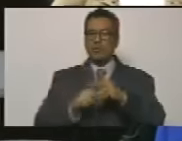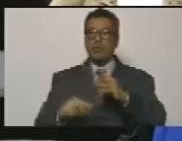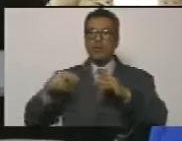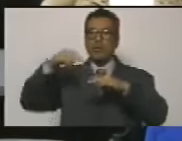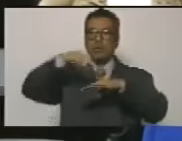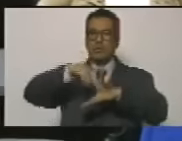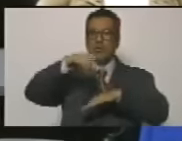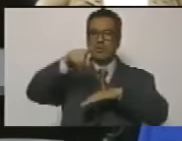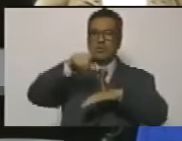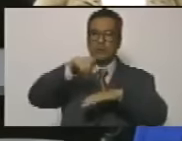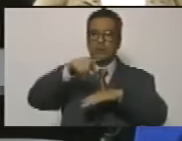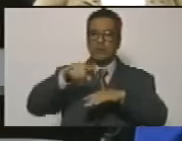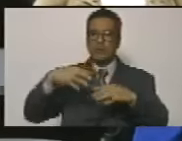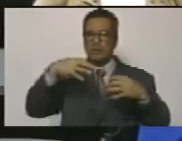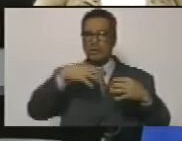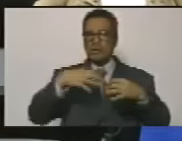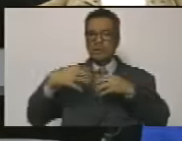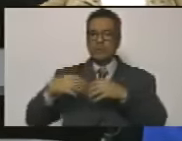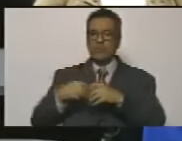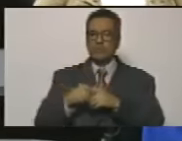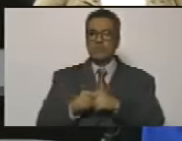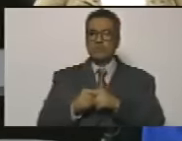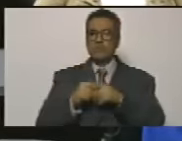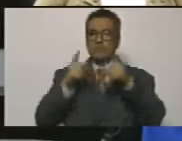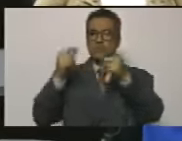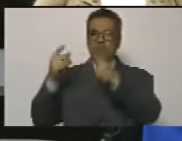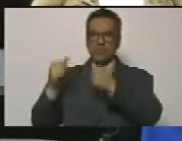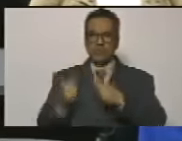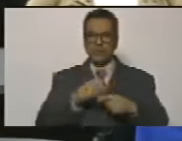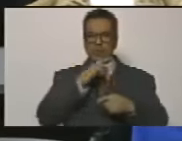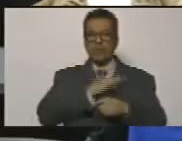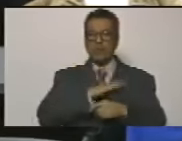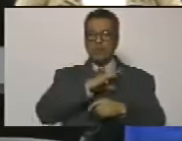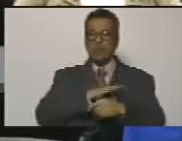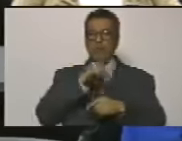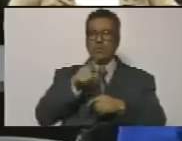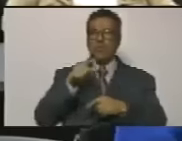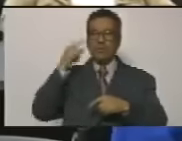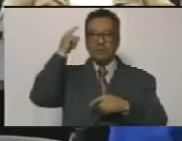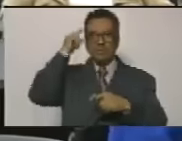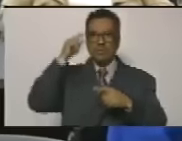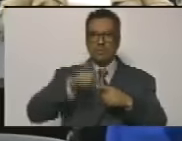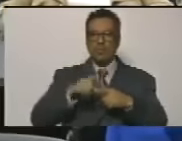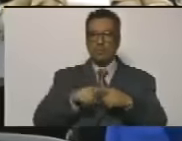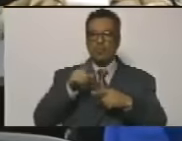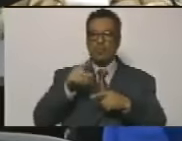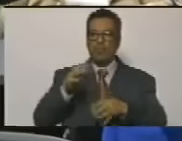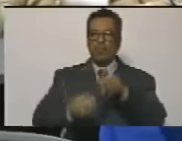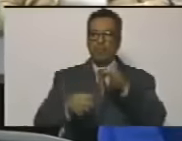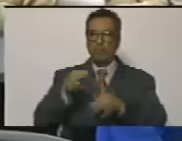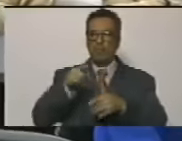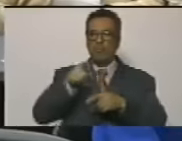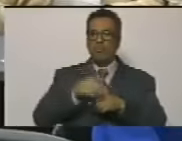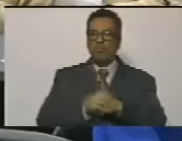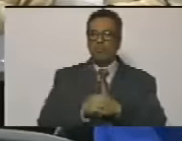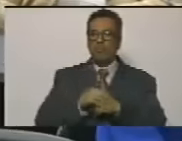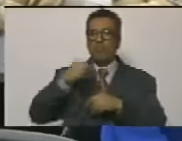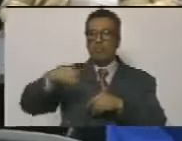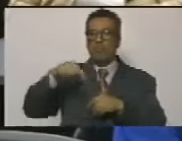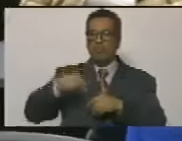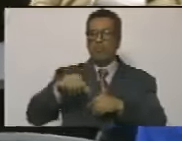plataforma de lucha económica y social yo iría justa de carácter